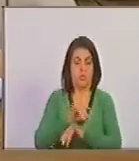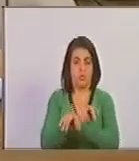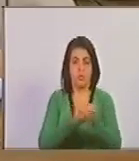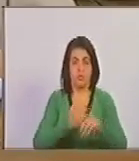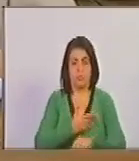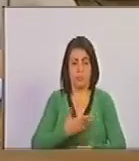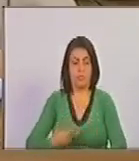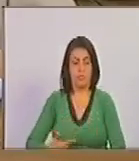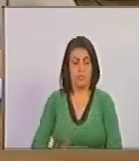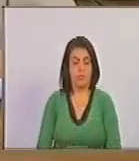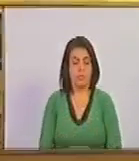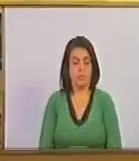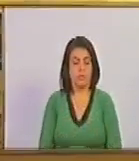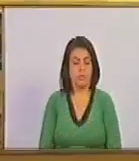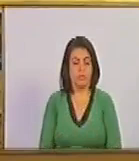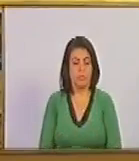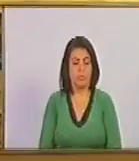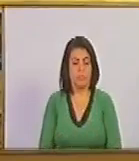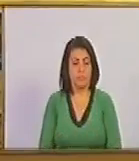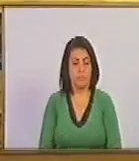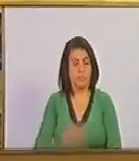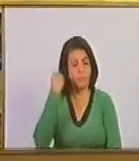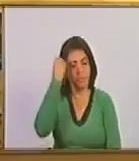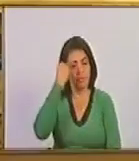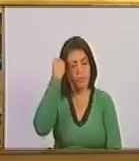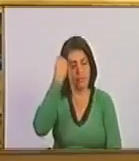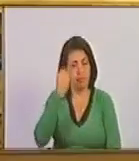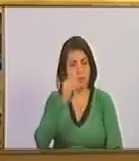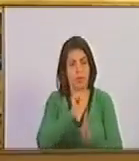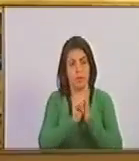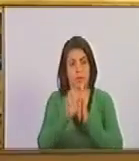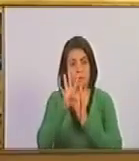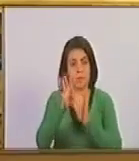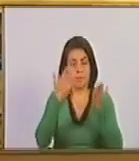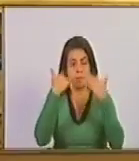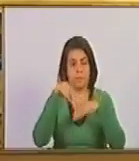Es todo, ciudadano presidente. En consideración el artículo 4.